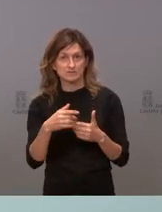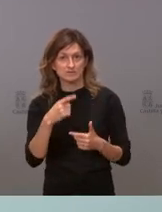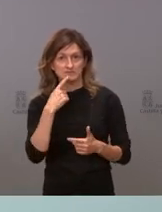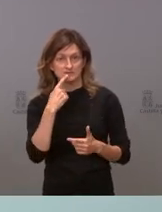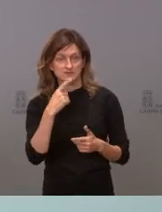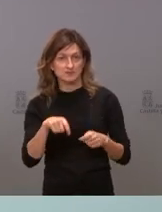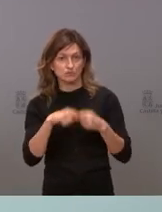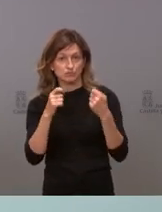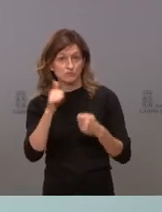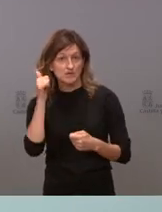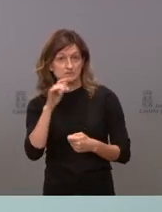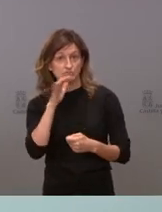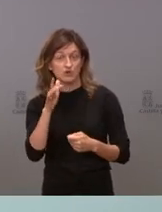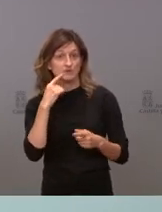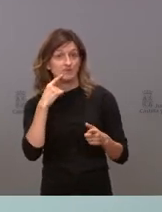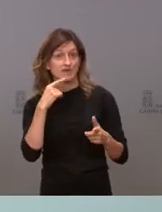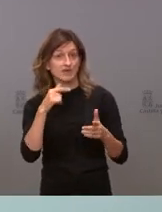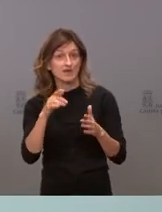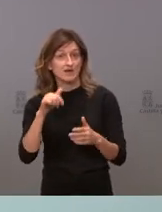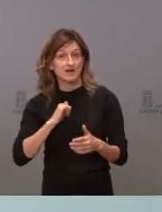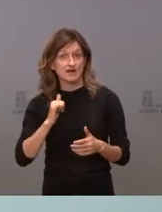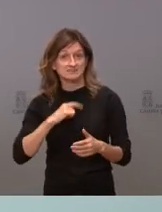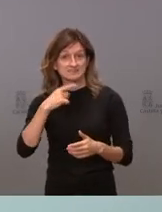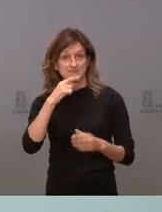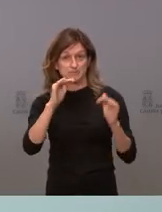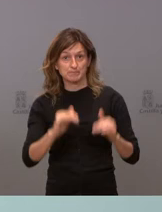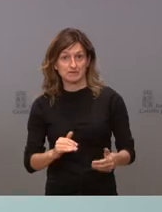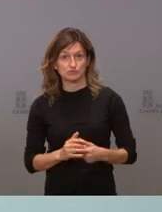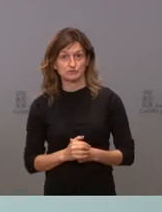bueno, esto es mucho mejor porque ahora puedo silbar y gasto menos en pasta de dientes.